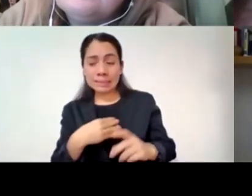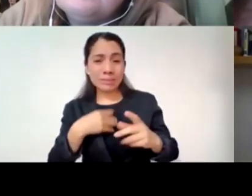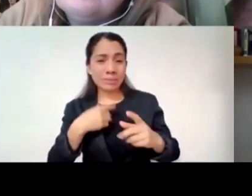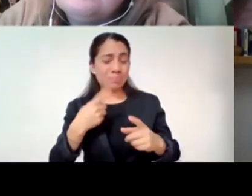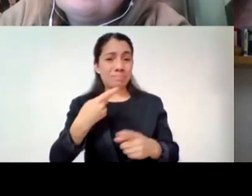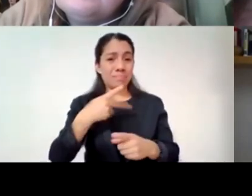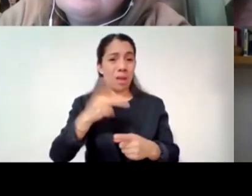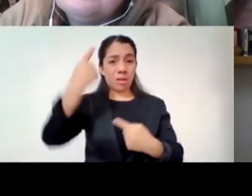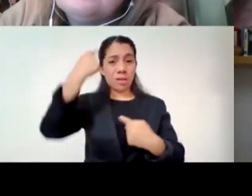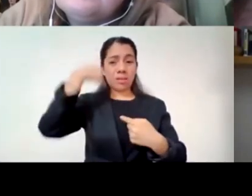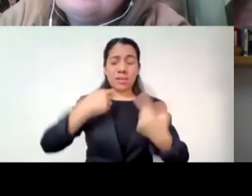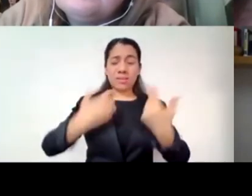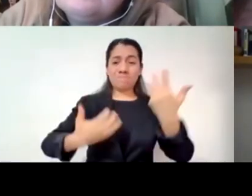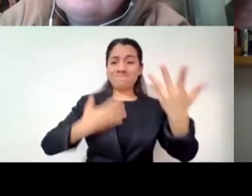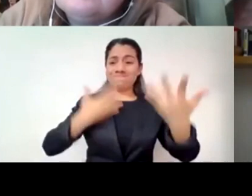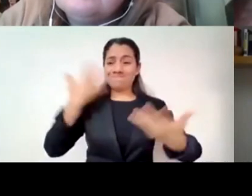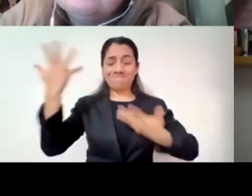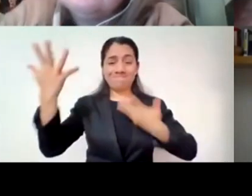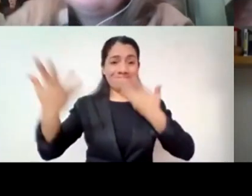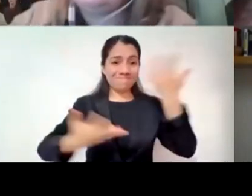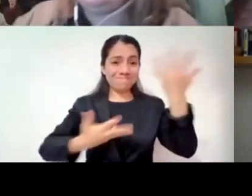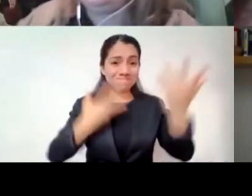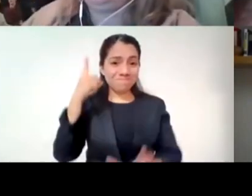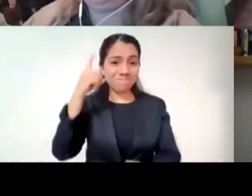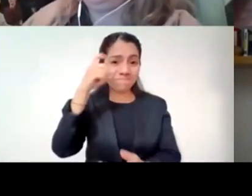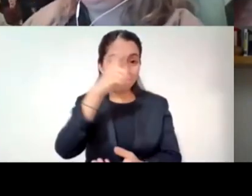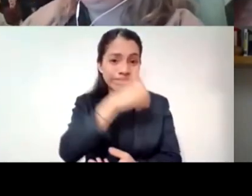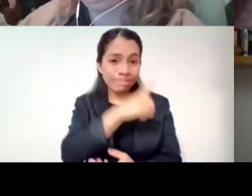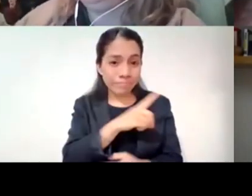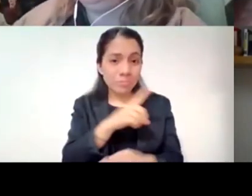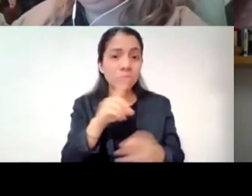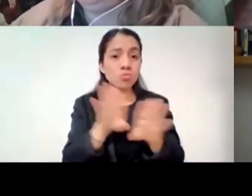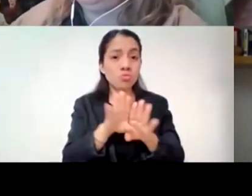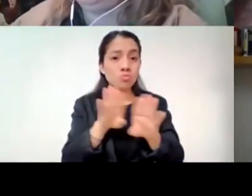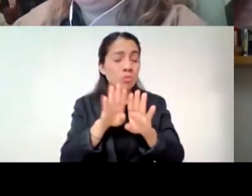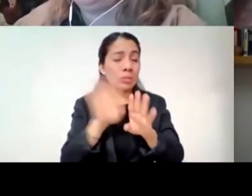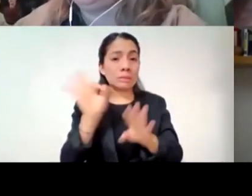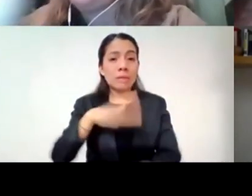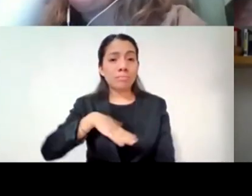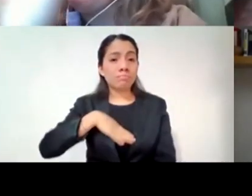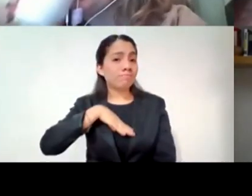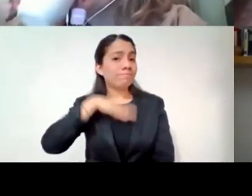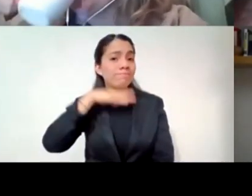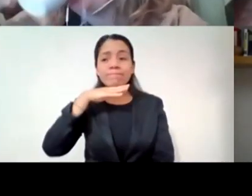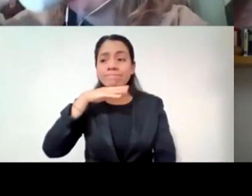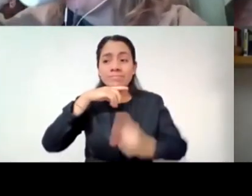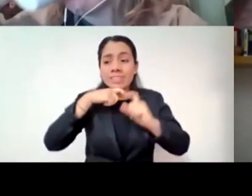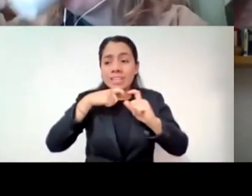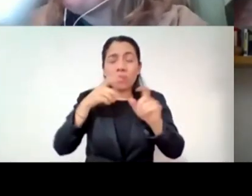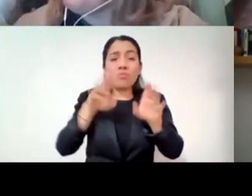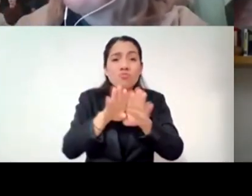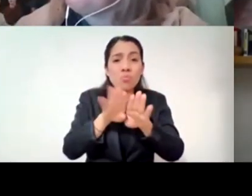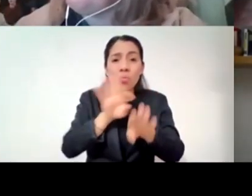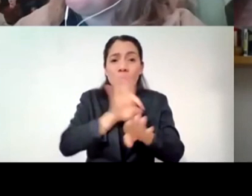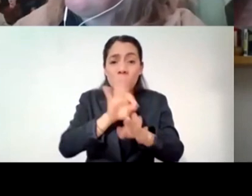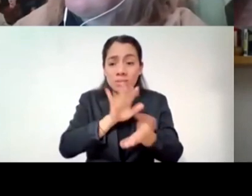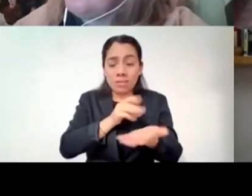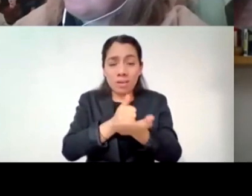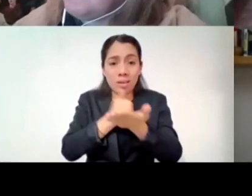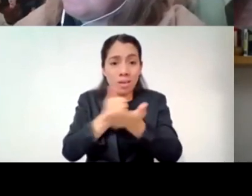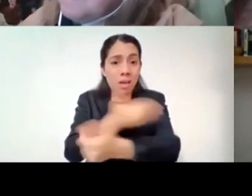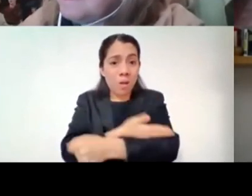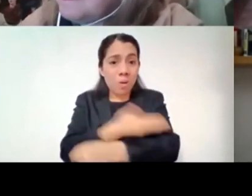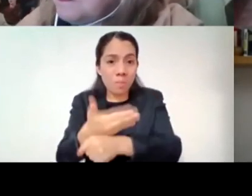los hijos aunque en teoría suena muy bien acompañarlos a veces están tan rebasados que no pueden ser los acompañantes pero tampoco salir a